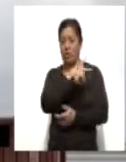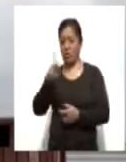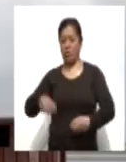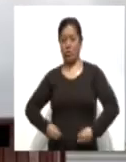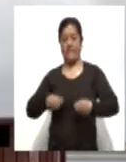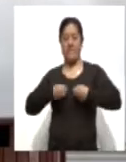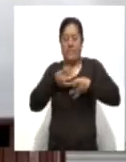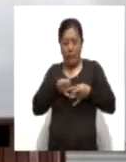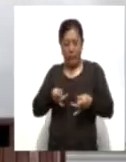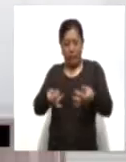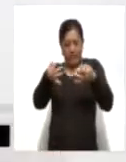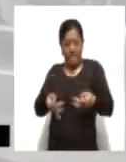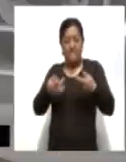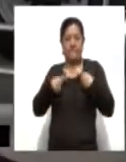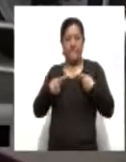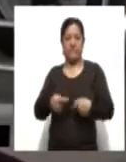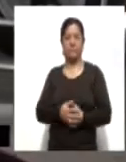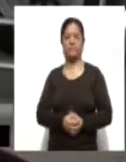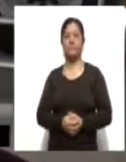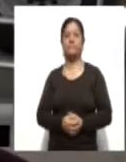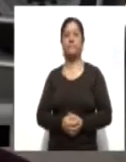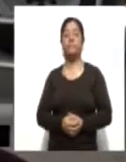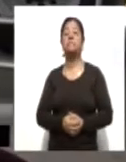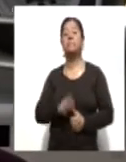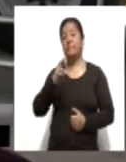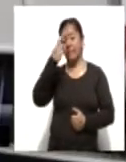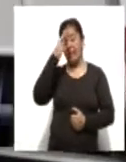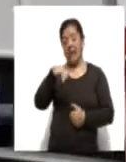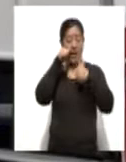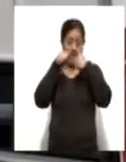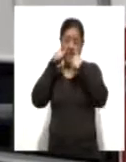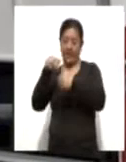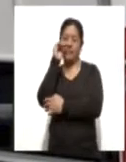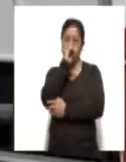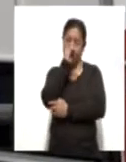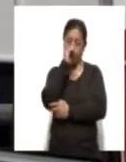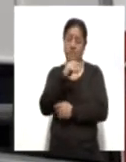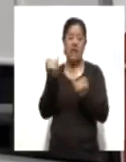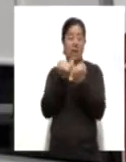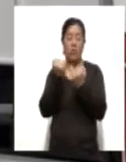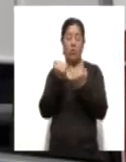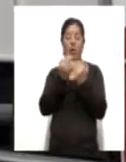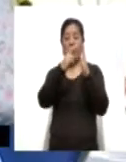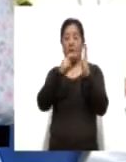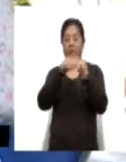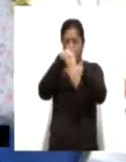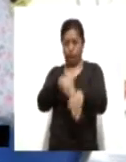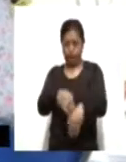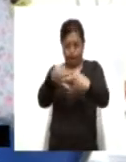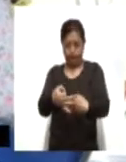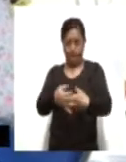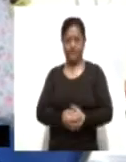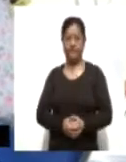vida de los ciudadanos. Cabe señalar que la atención es gratuita y bajo estrictas medidas sanitarias. Con